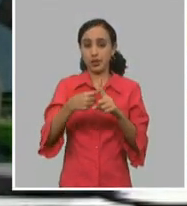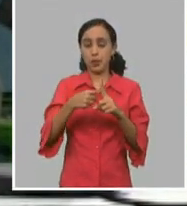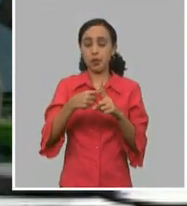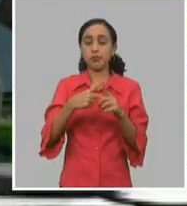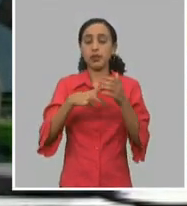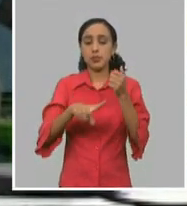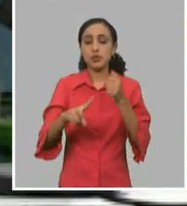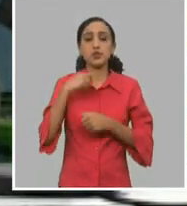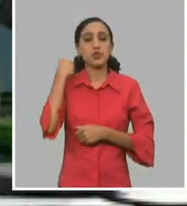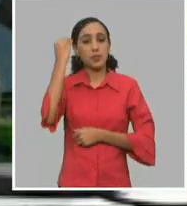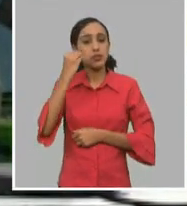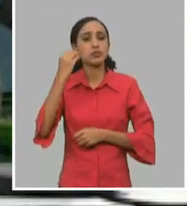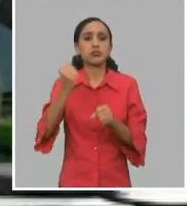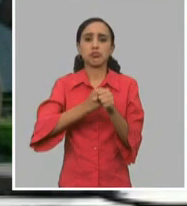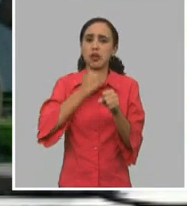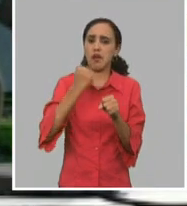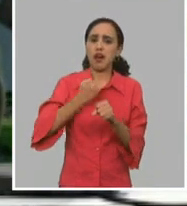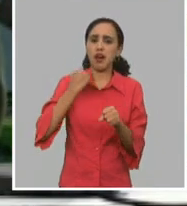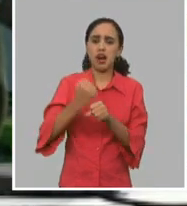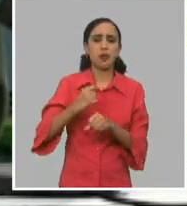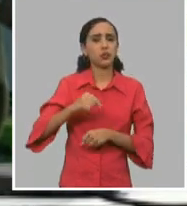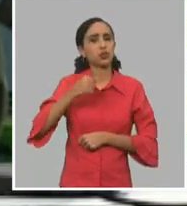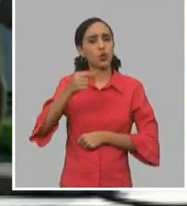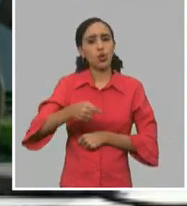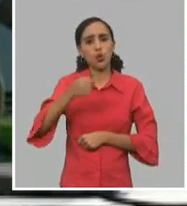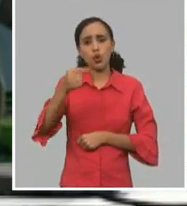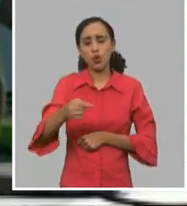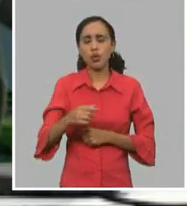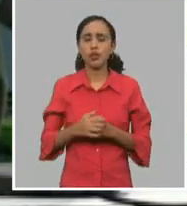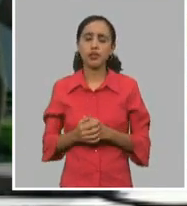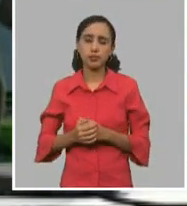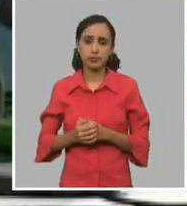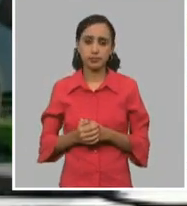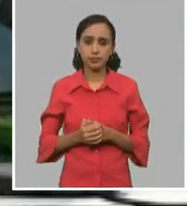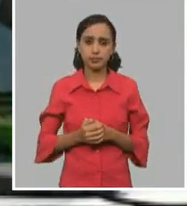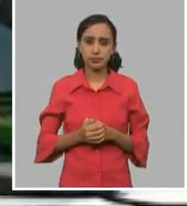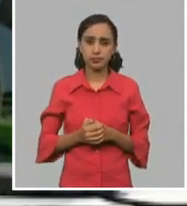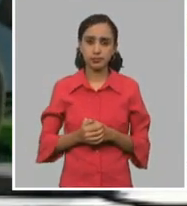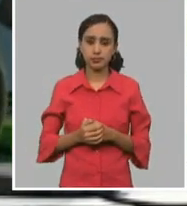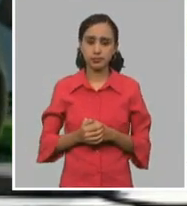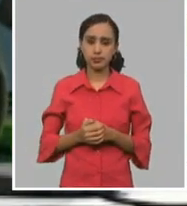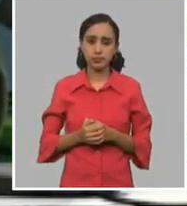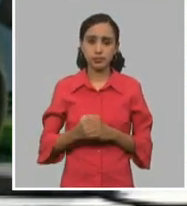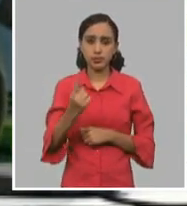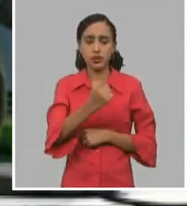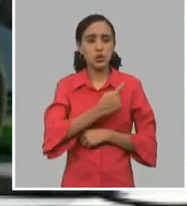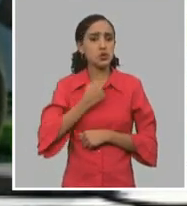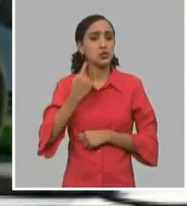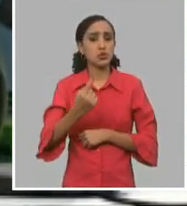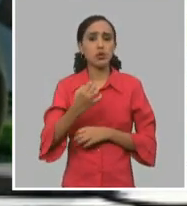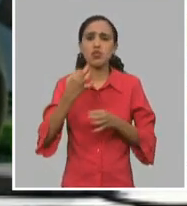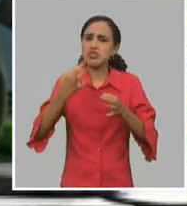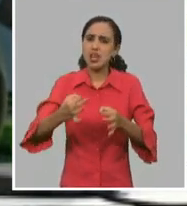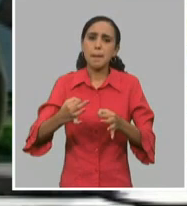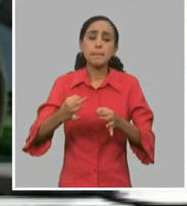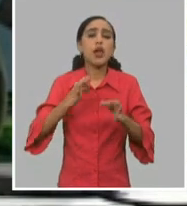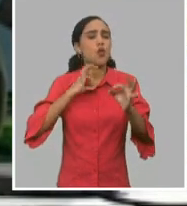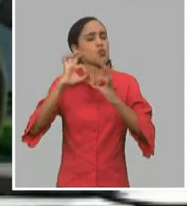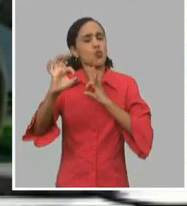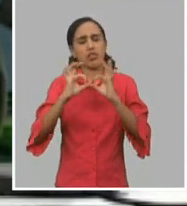trabajó con mucha sistematicidad, trabajábamos, todos los días nos levantábamos pensando que estábamos complicados, nunca nos descuidamos,